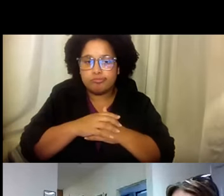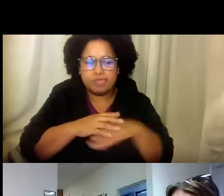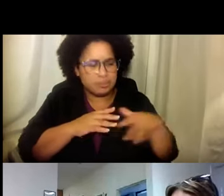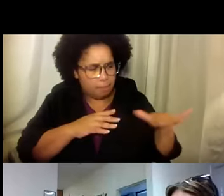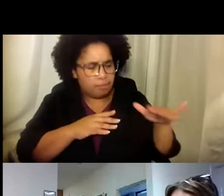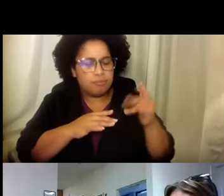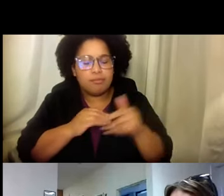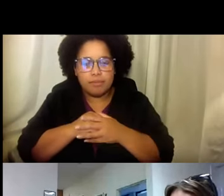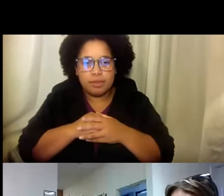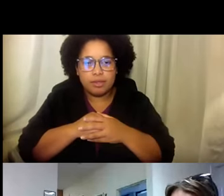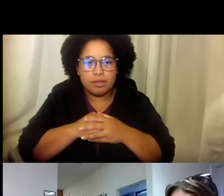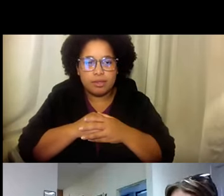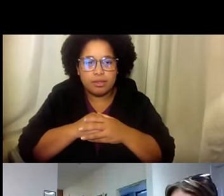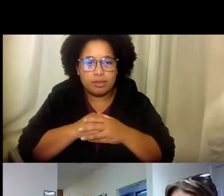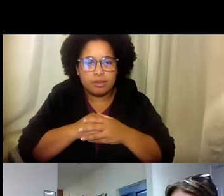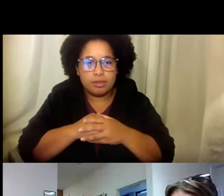Multiplicación, ortografía.